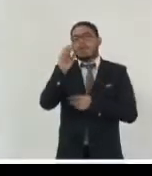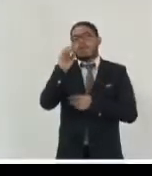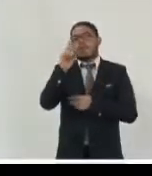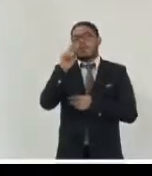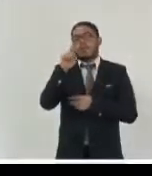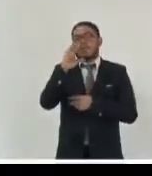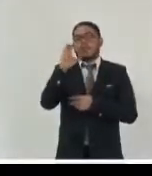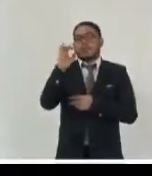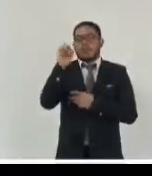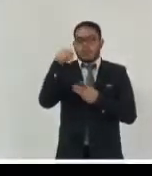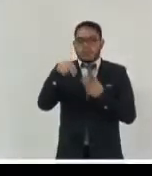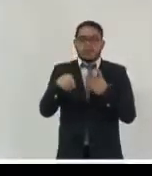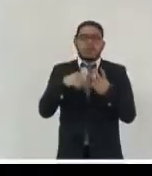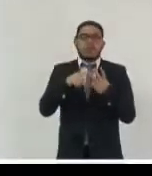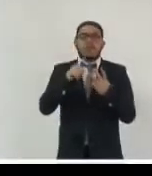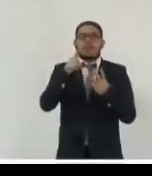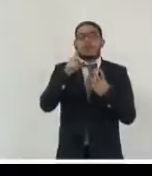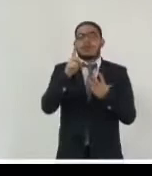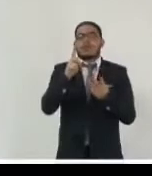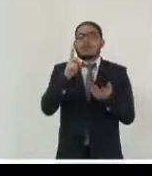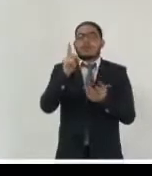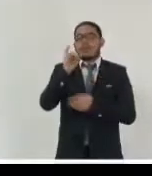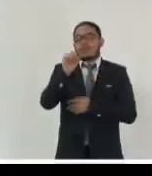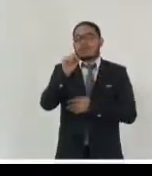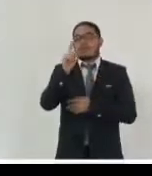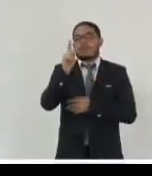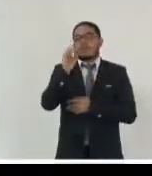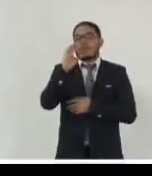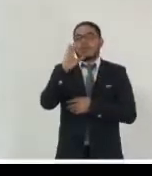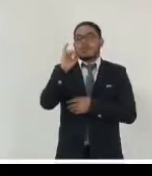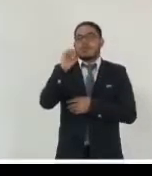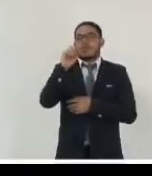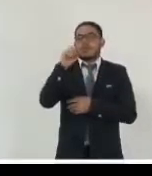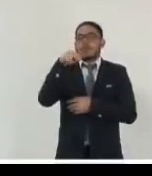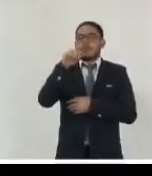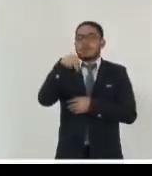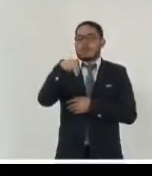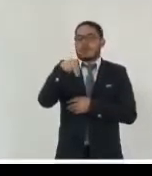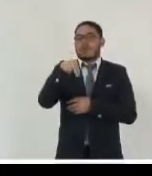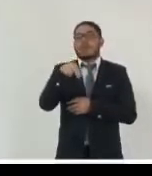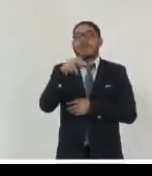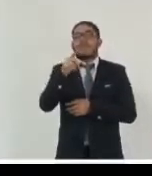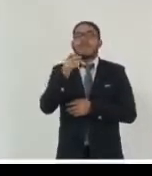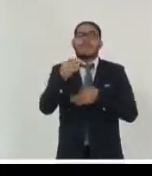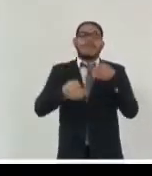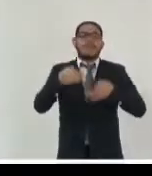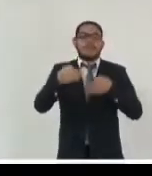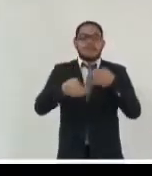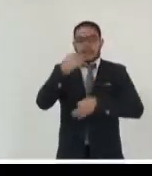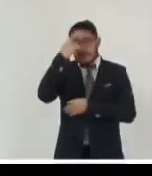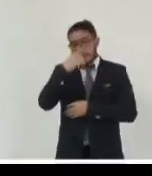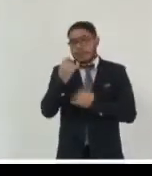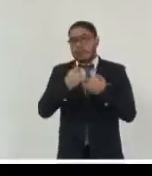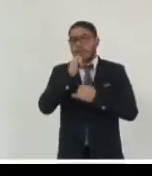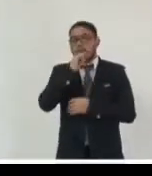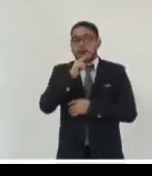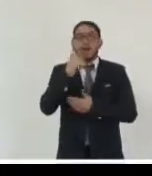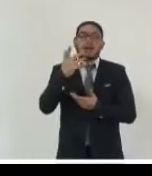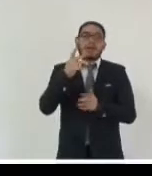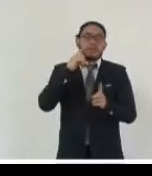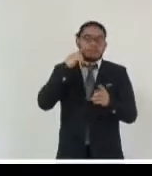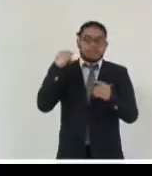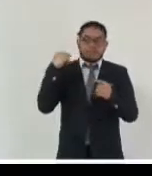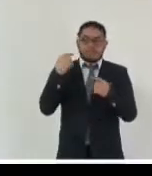sumar los datos un marco normativo en donde esto se regule adecuadamente con todas sus